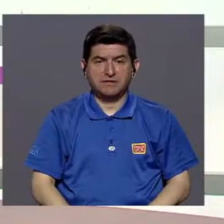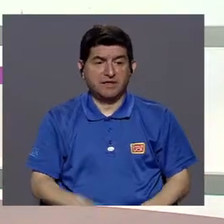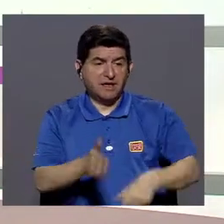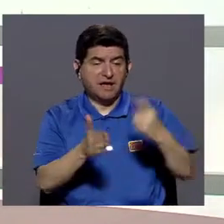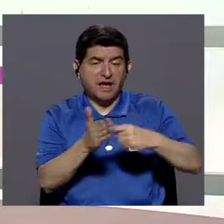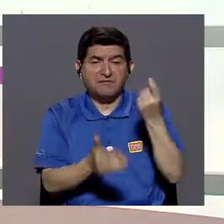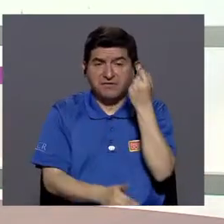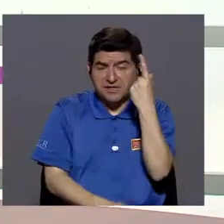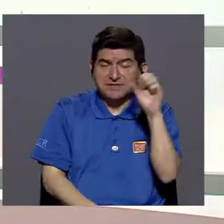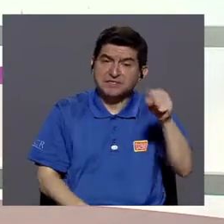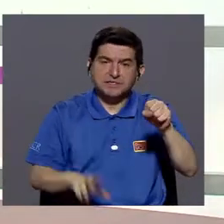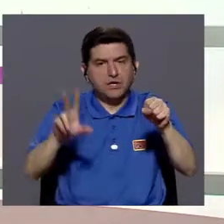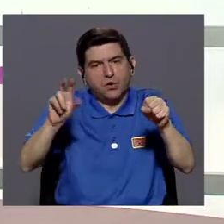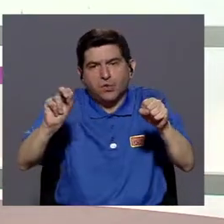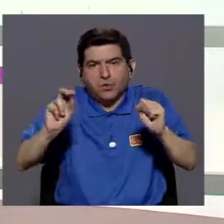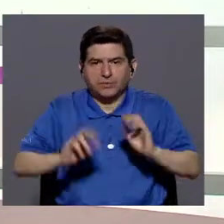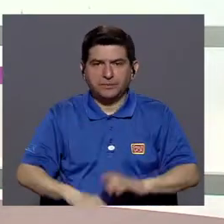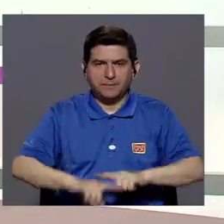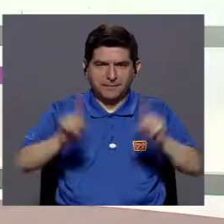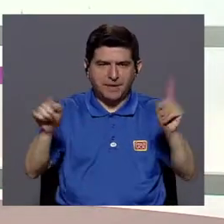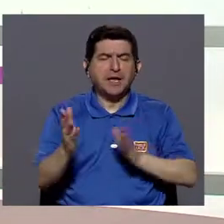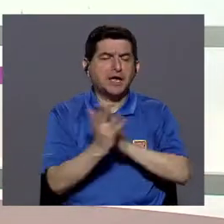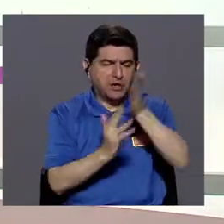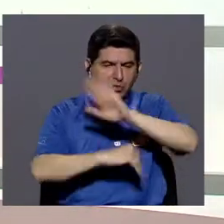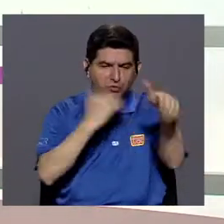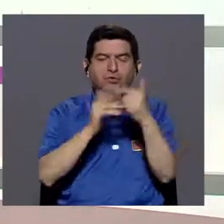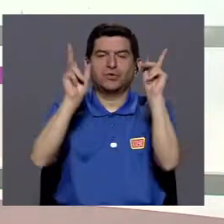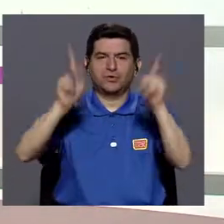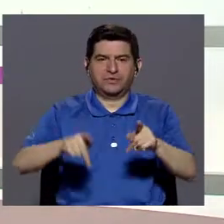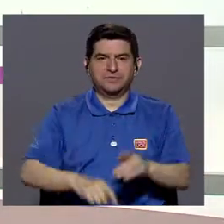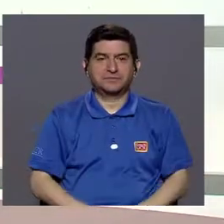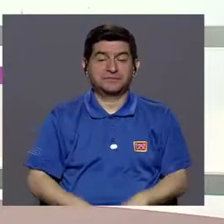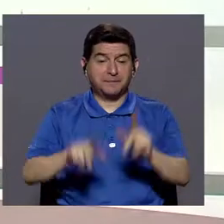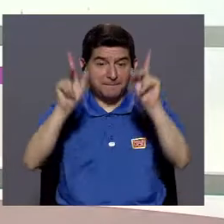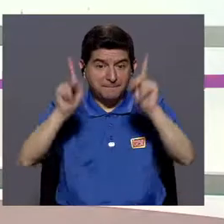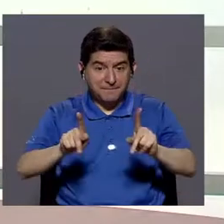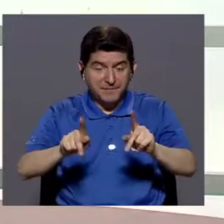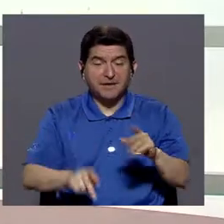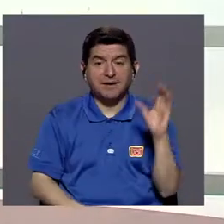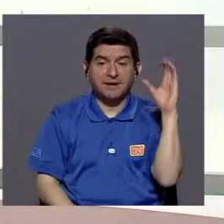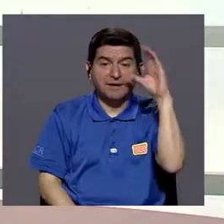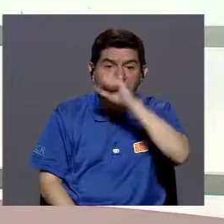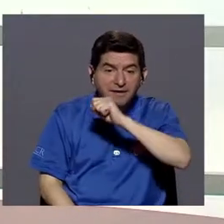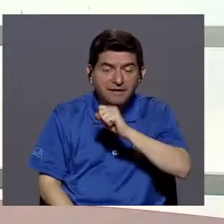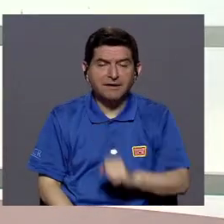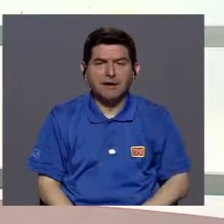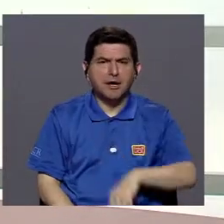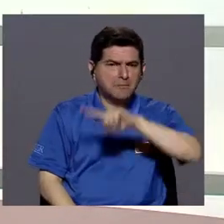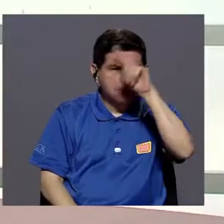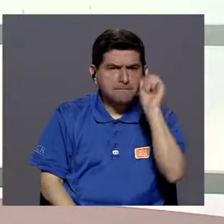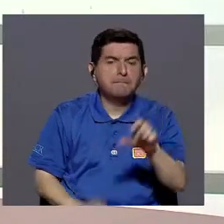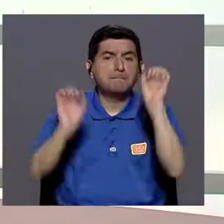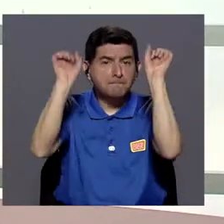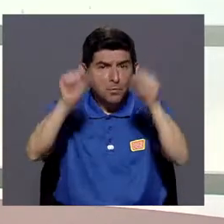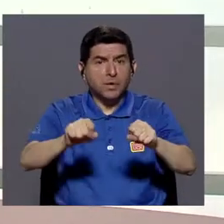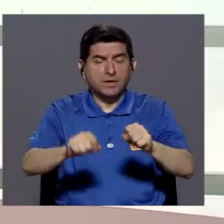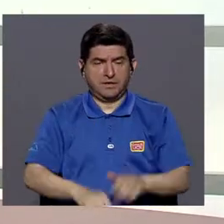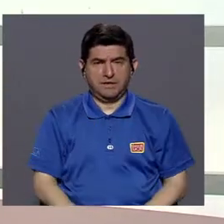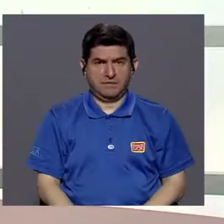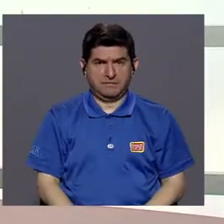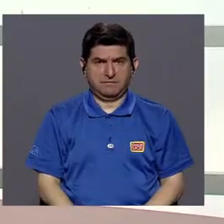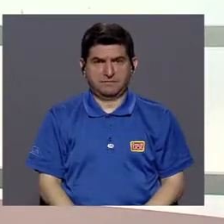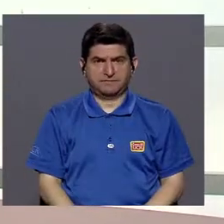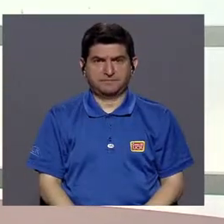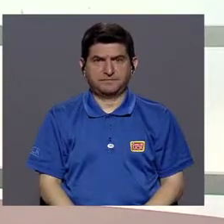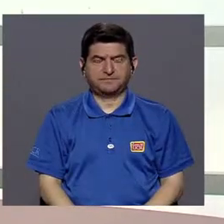ser que a veces entendible, a veces no tanto, pero accesible para toda la gente. Entonces, la gente puede ver, puede consultar, por lo menos